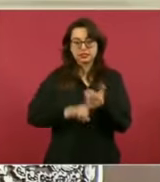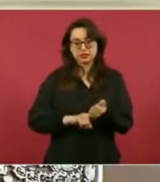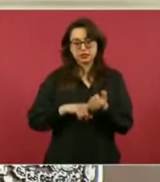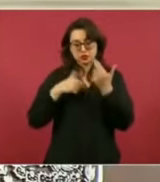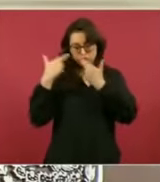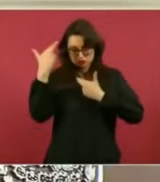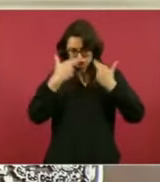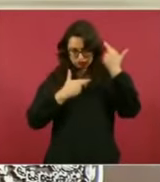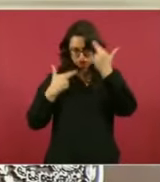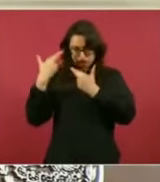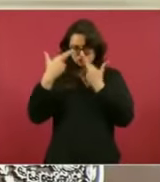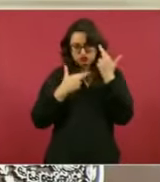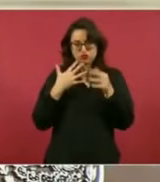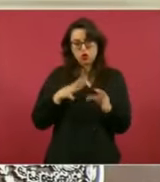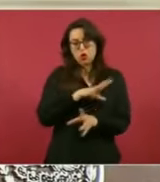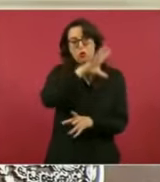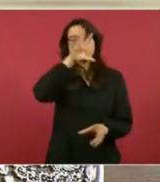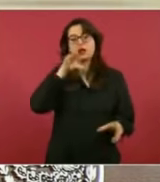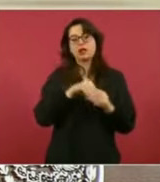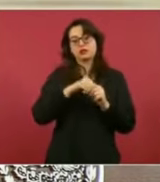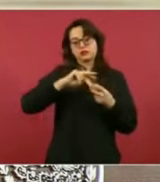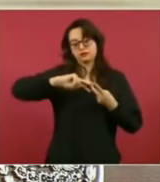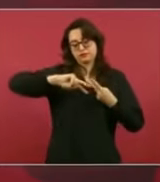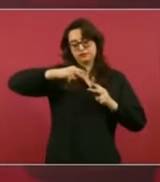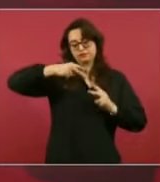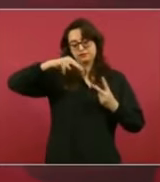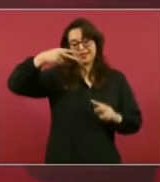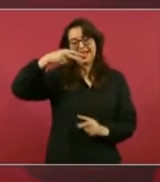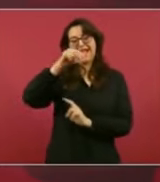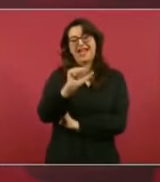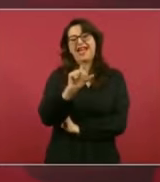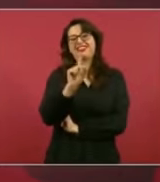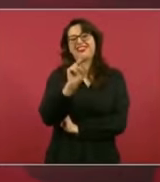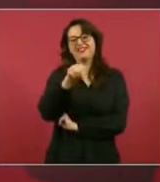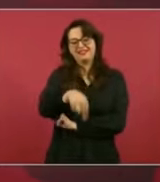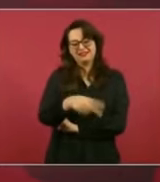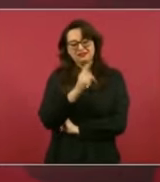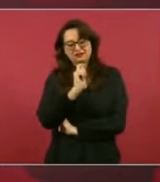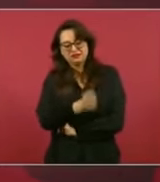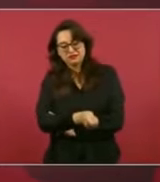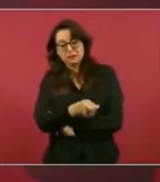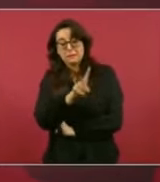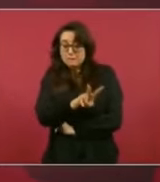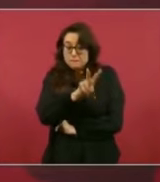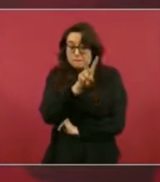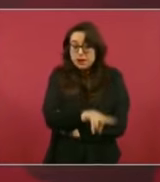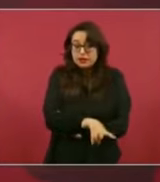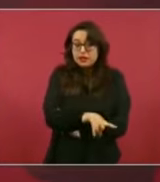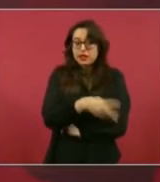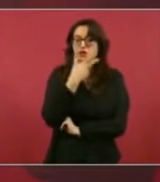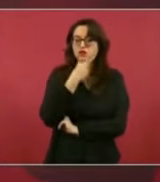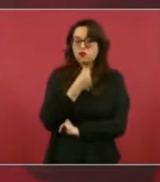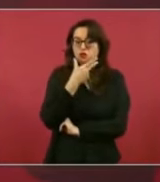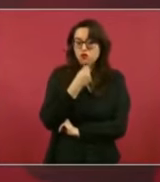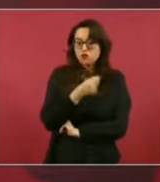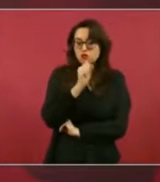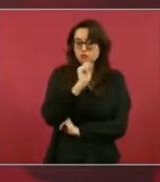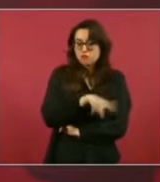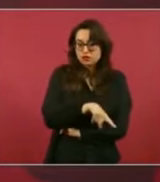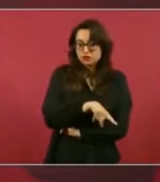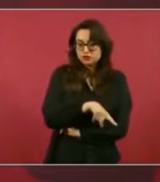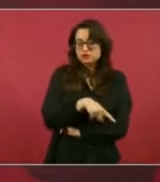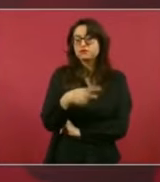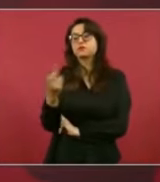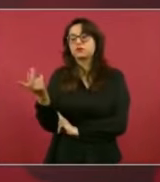entregue el análisis que se hizo. Ellas